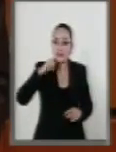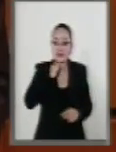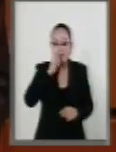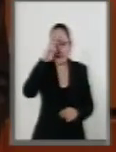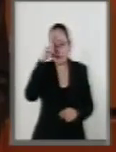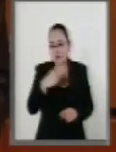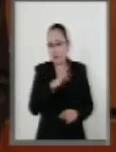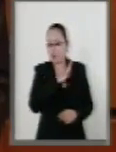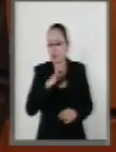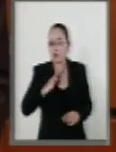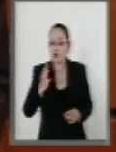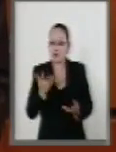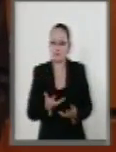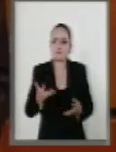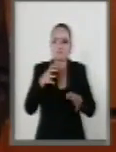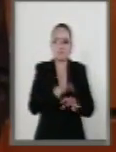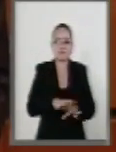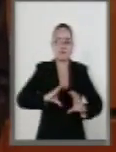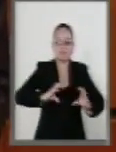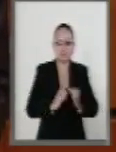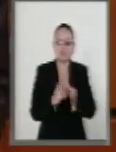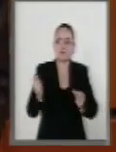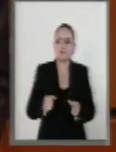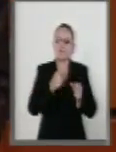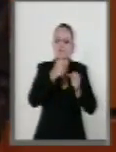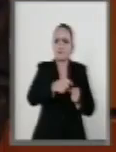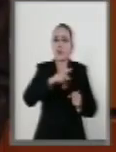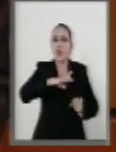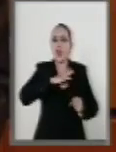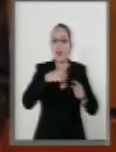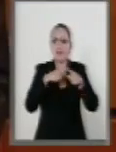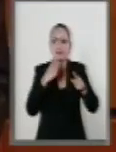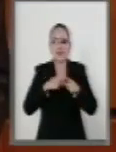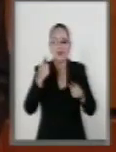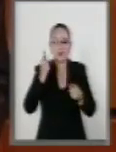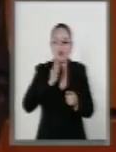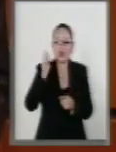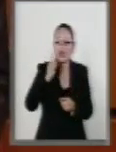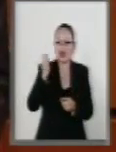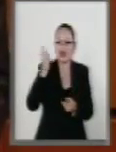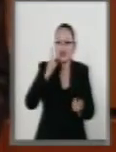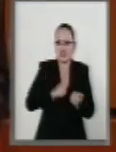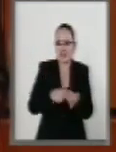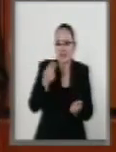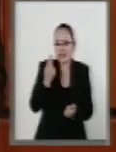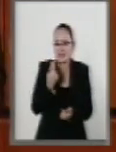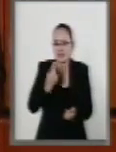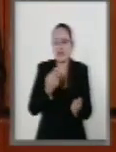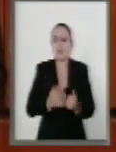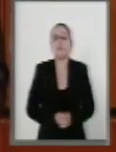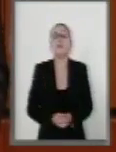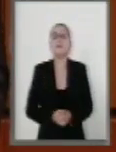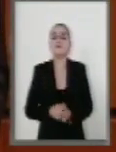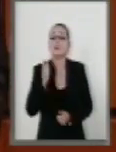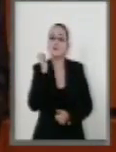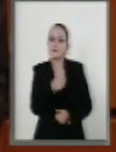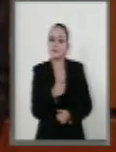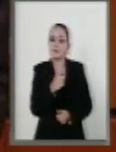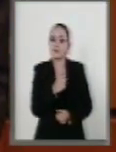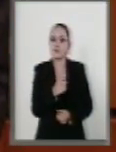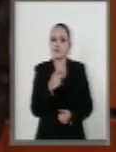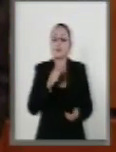logre integrar al órgano con las diversas especialidades que requiere su función. Es decir, desde